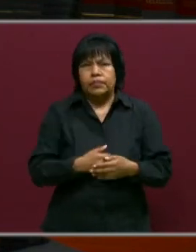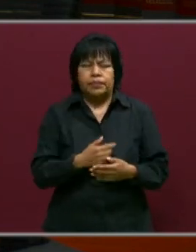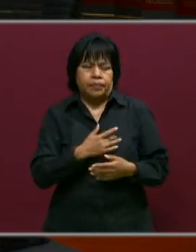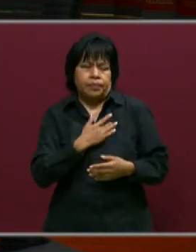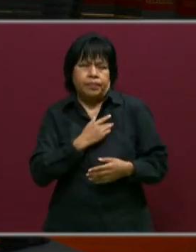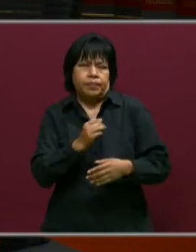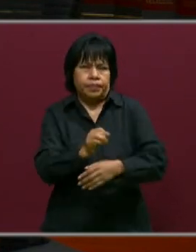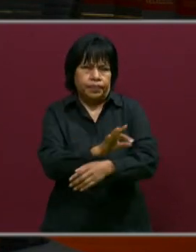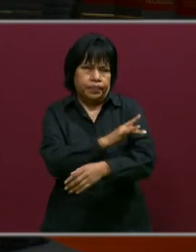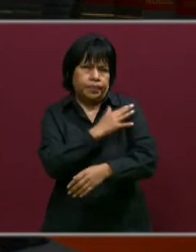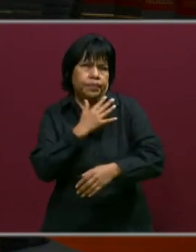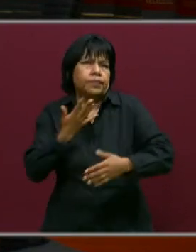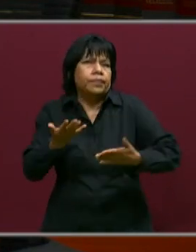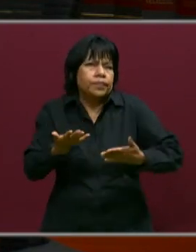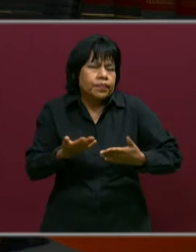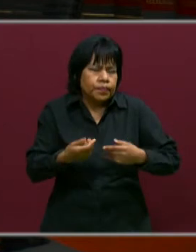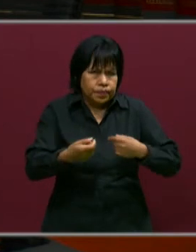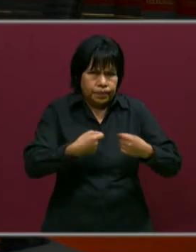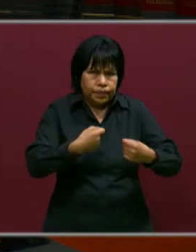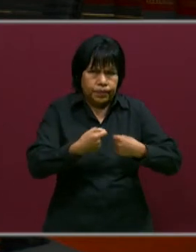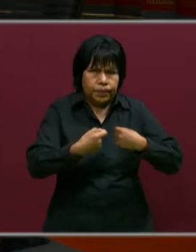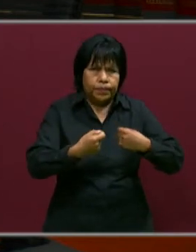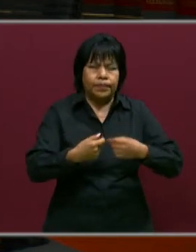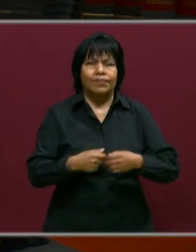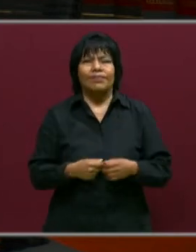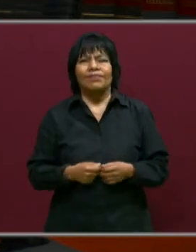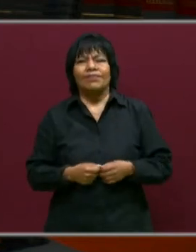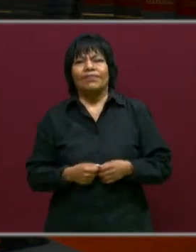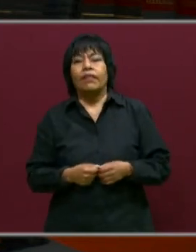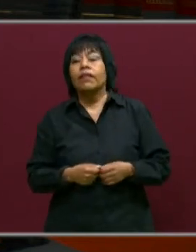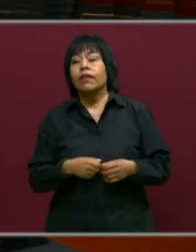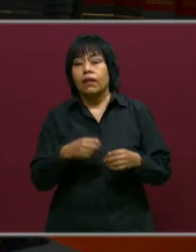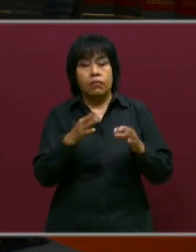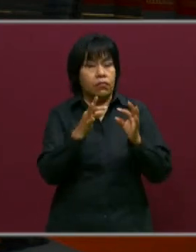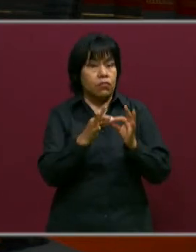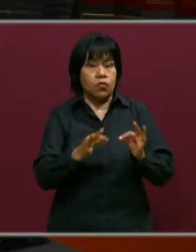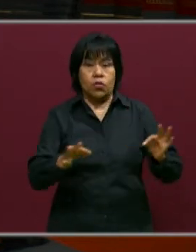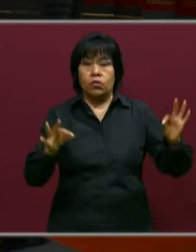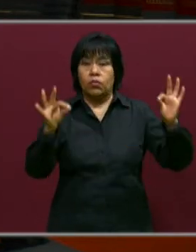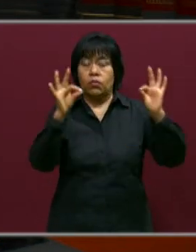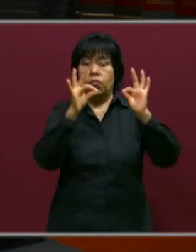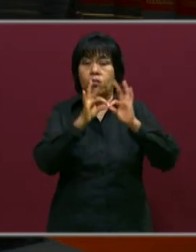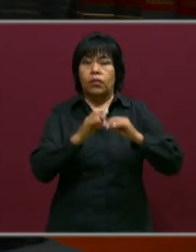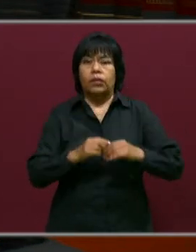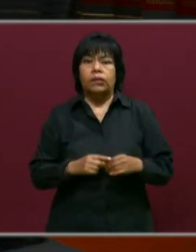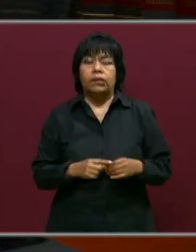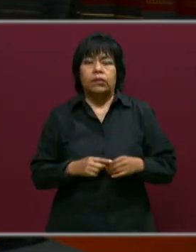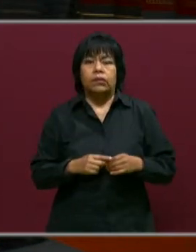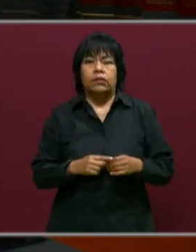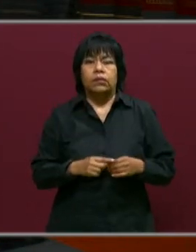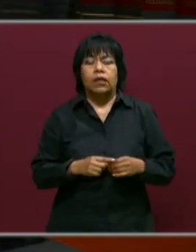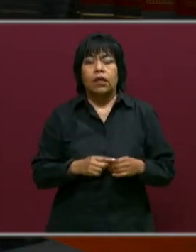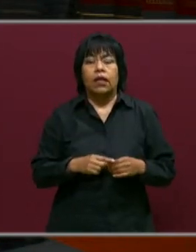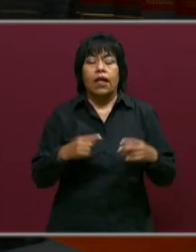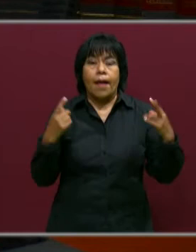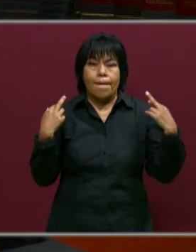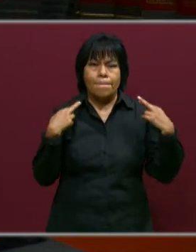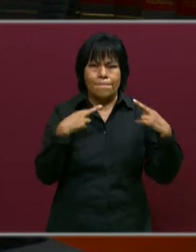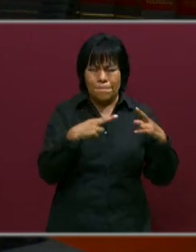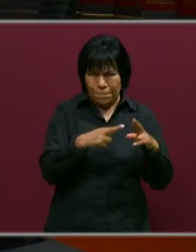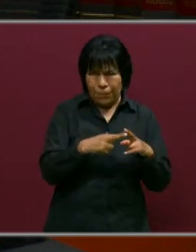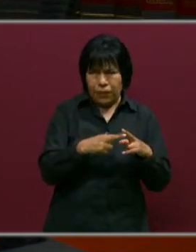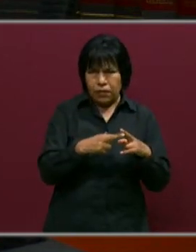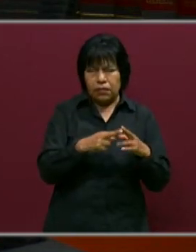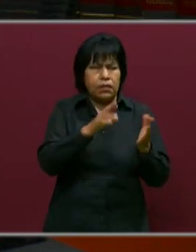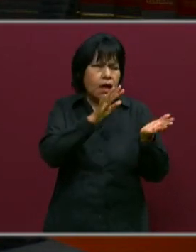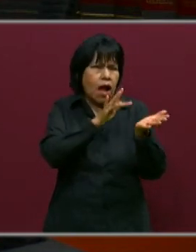regular estas emociones. Entonces, sí es muy importante que la docente influya